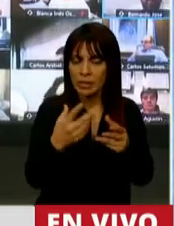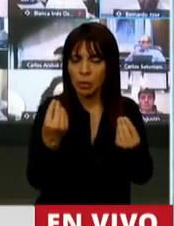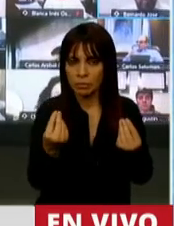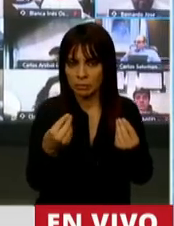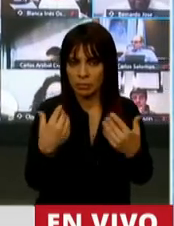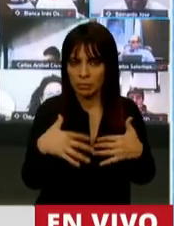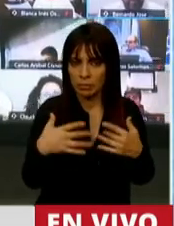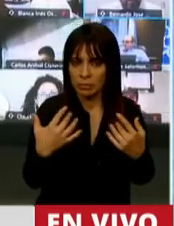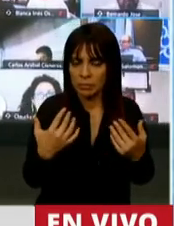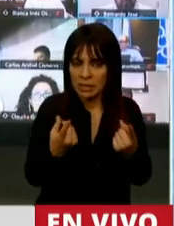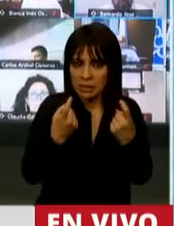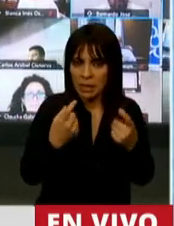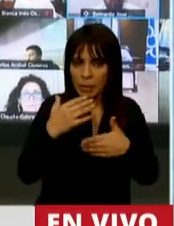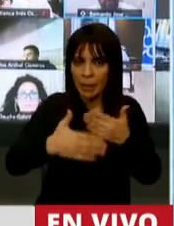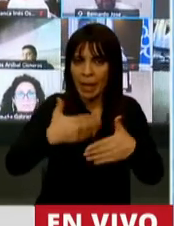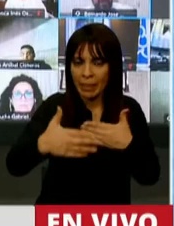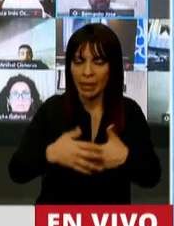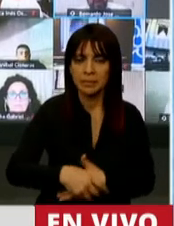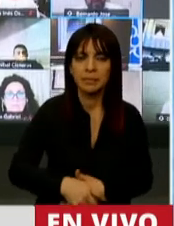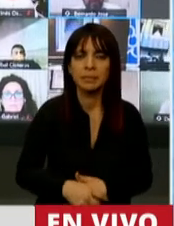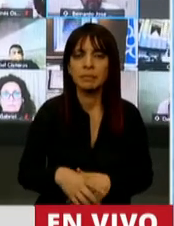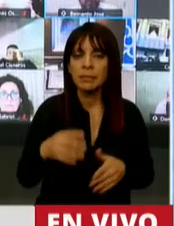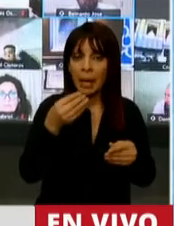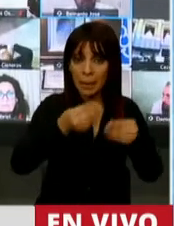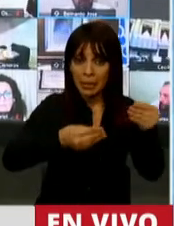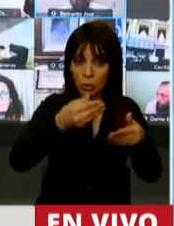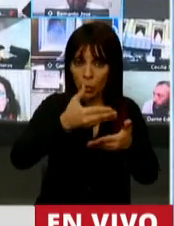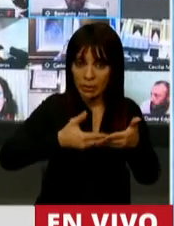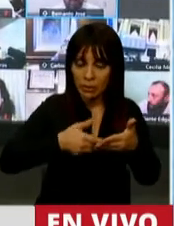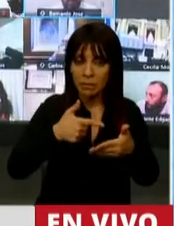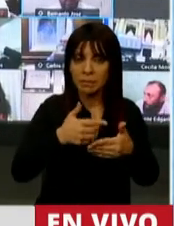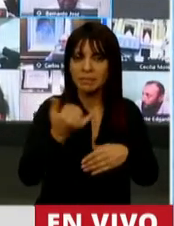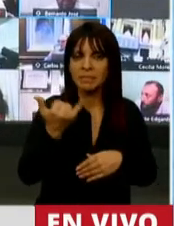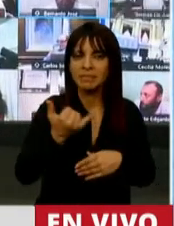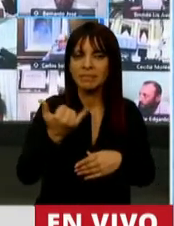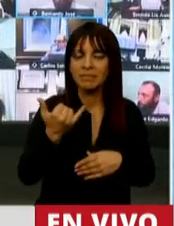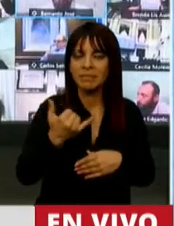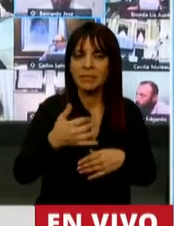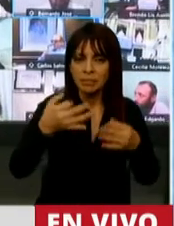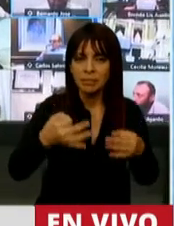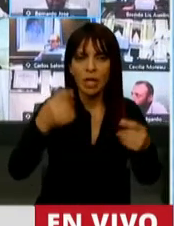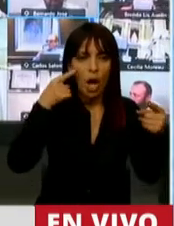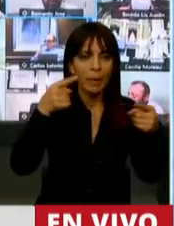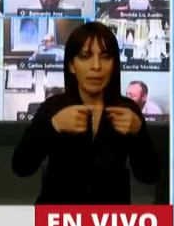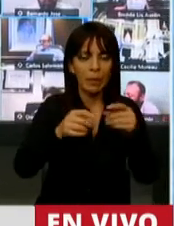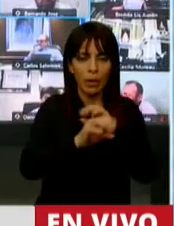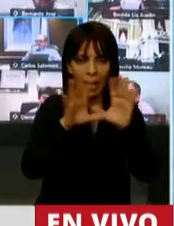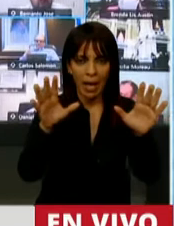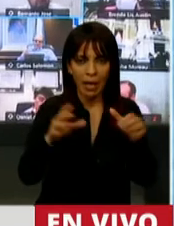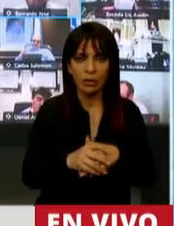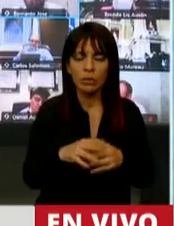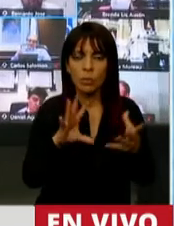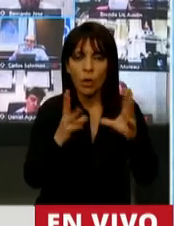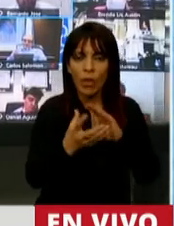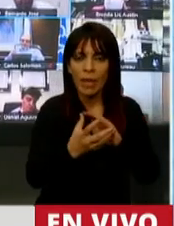poder andar. Por eso creo que este presupuesto tiene planteado un correcto objetivo, un diseño de un